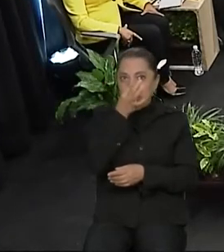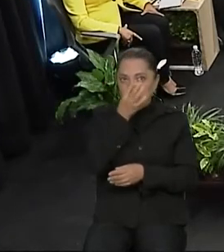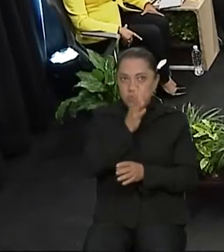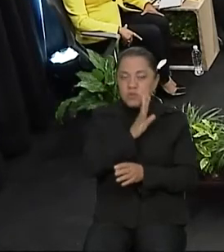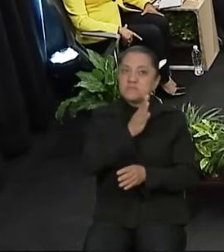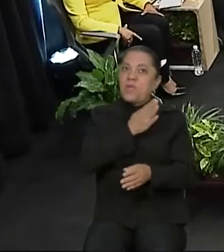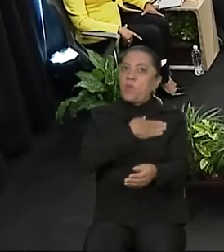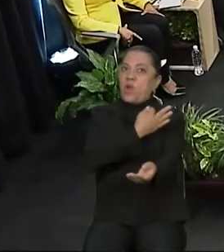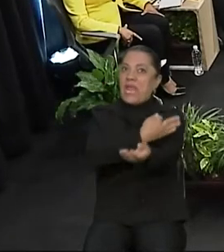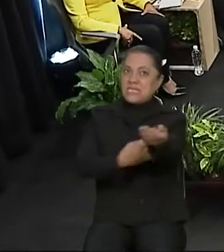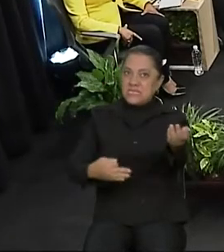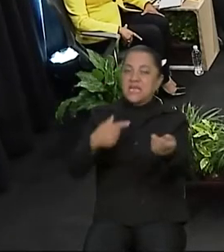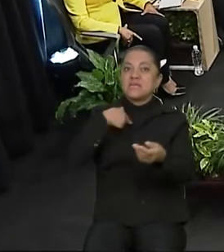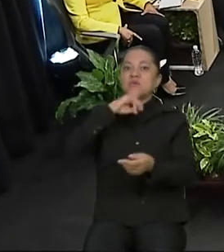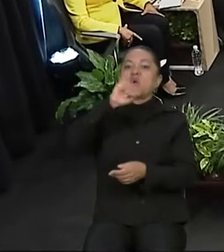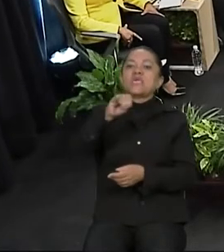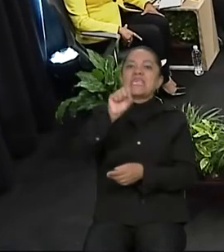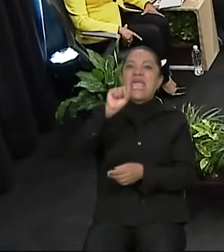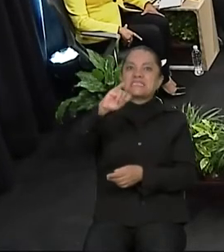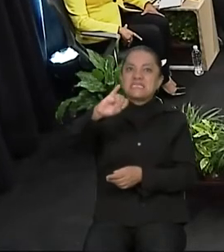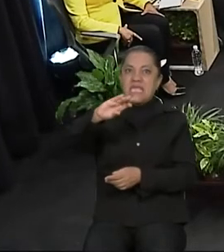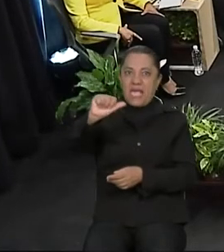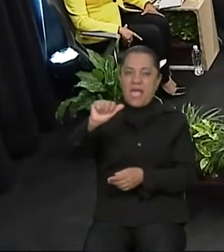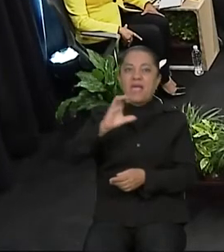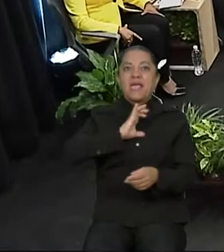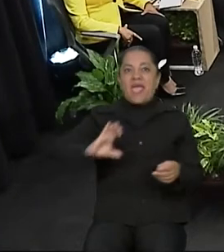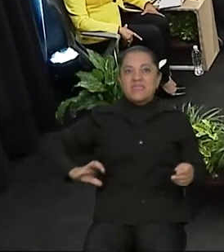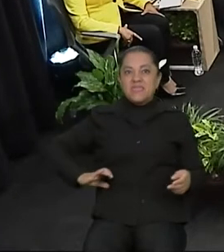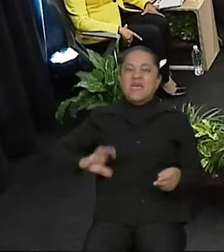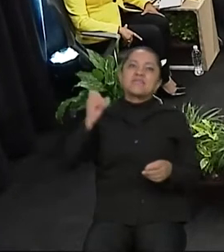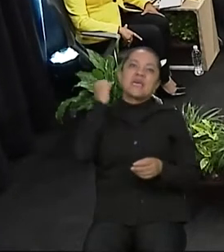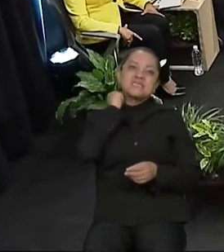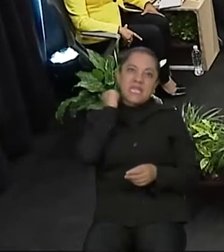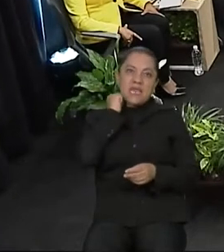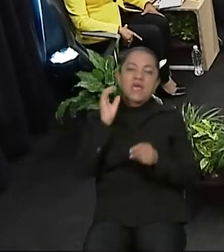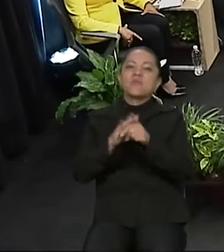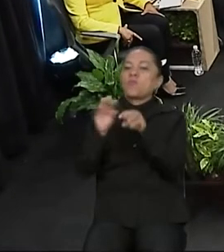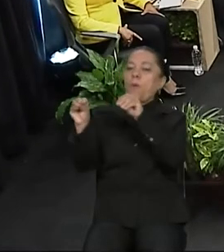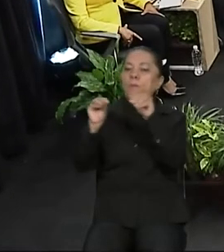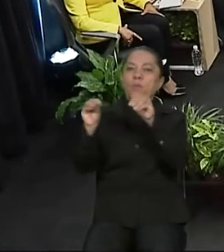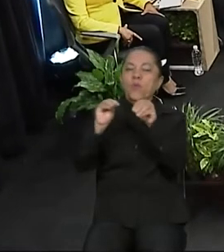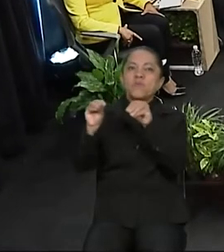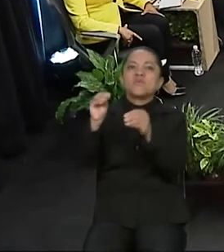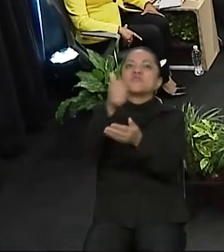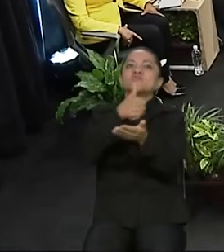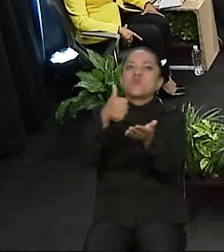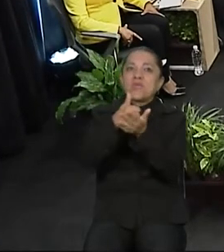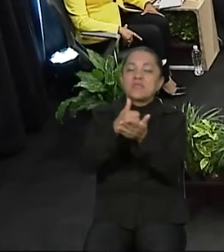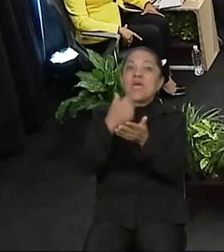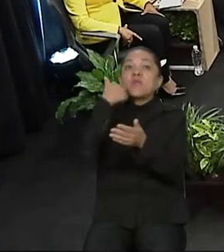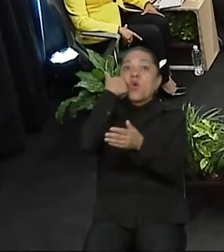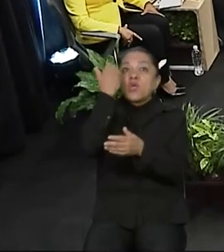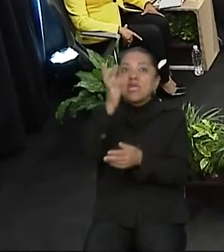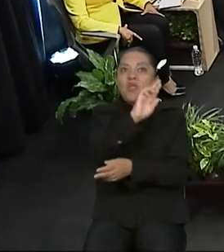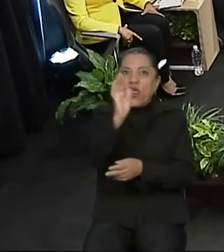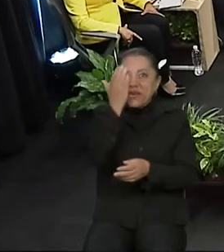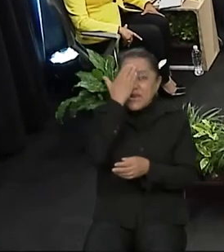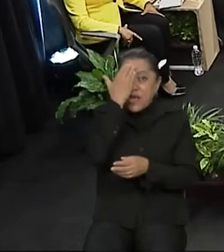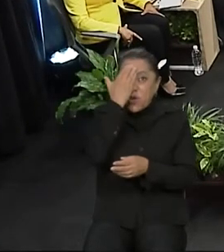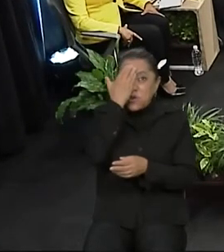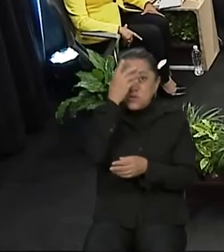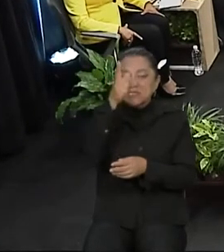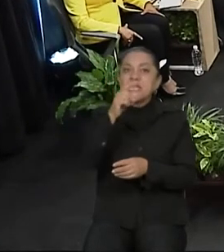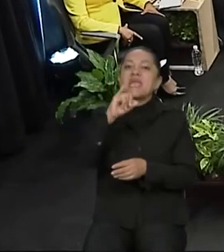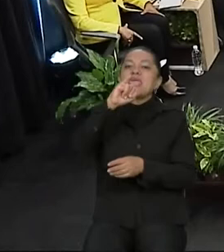Yo soy Jessica Ortega, soy candidata al Senado por Movimiento Ciudadano y quiero hacer un reconocimiento al Instituto Nacional